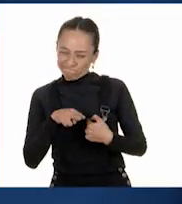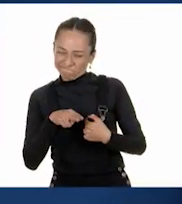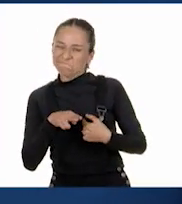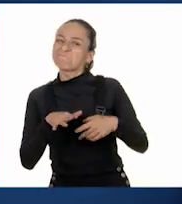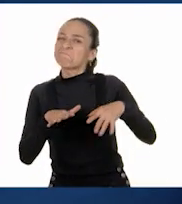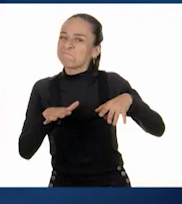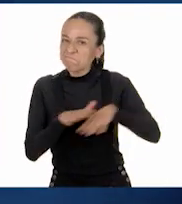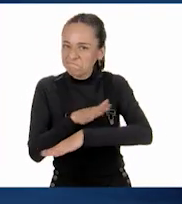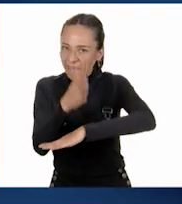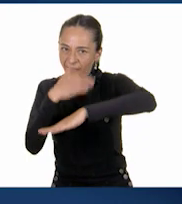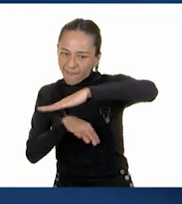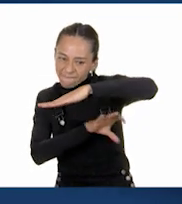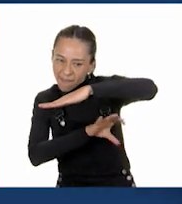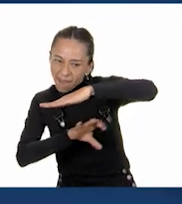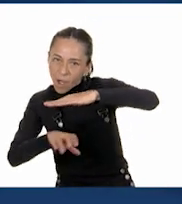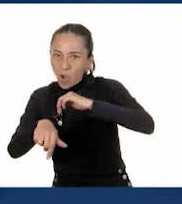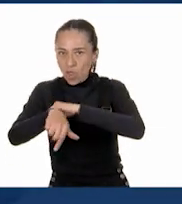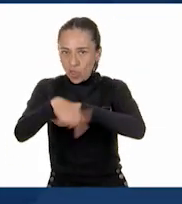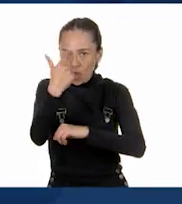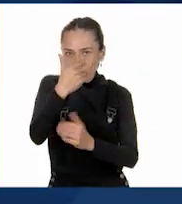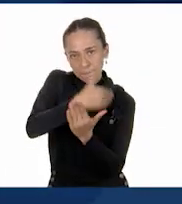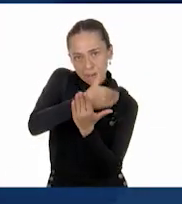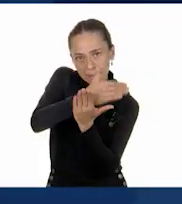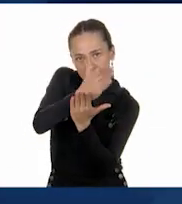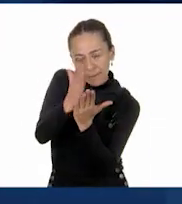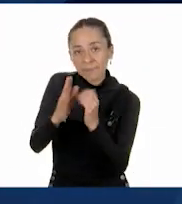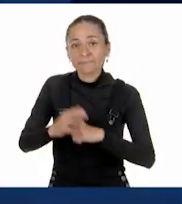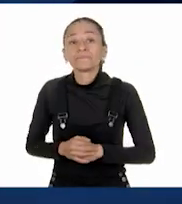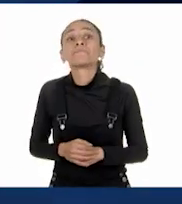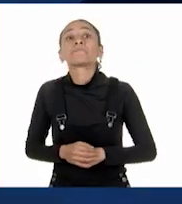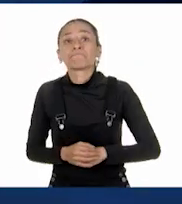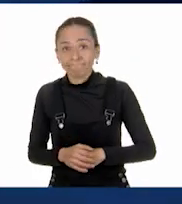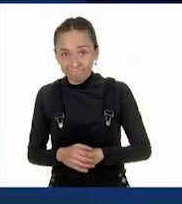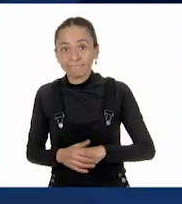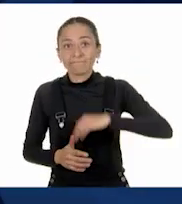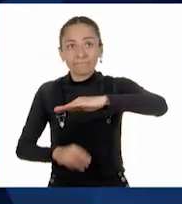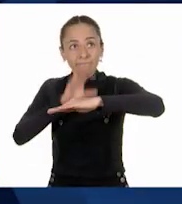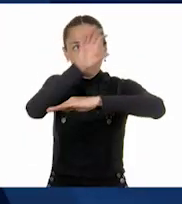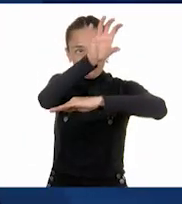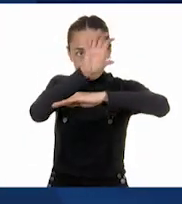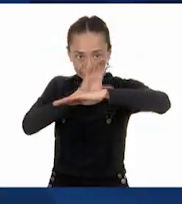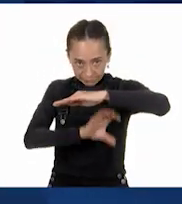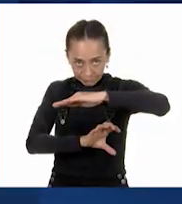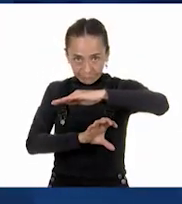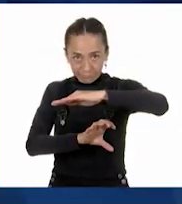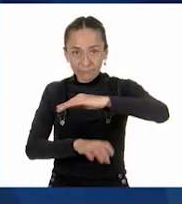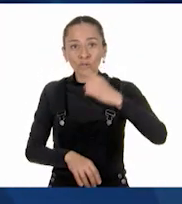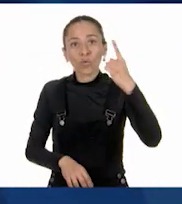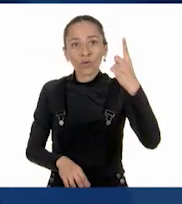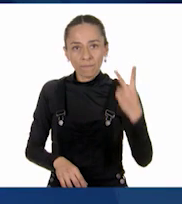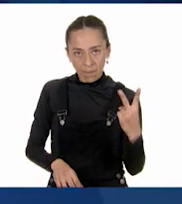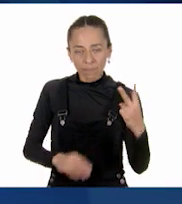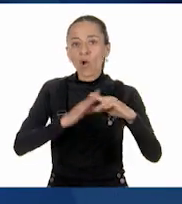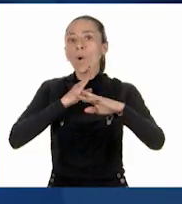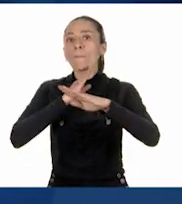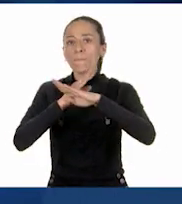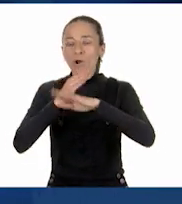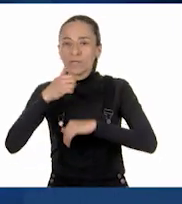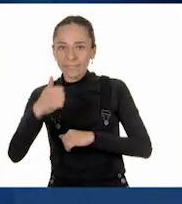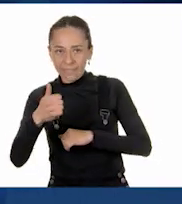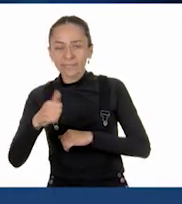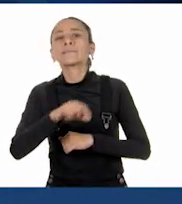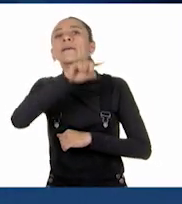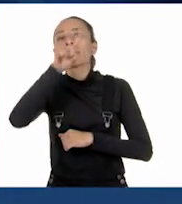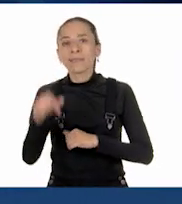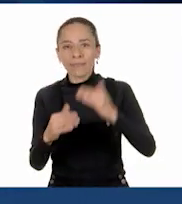doceavos, multiplicando el numerador y el denominador de un medio por seis, y luego el numerador y el